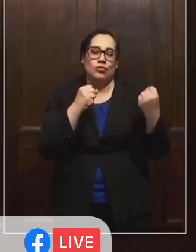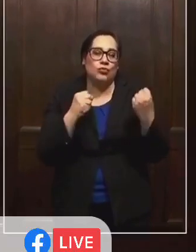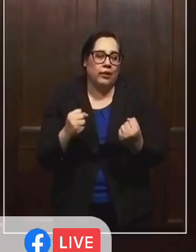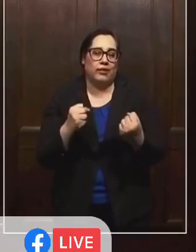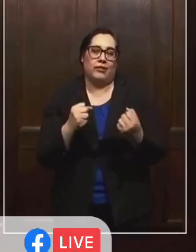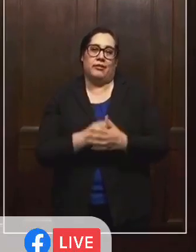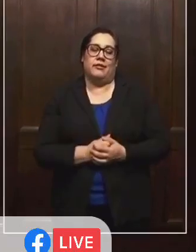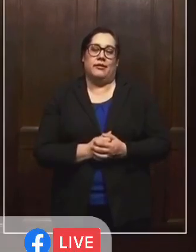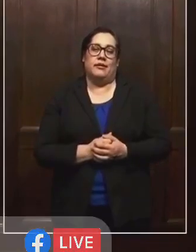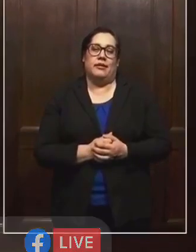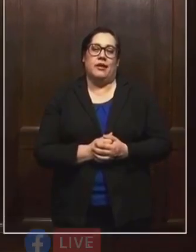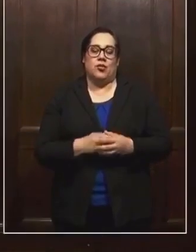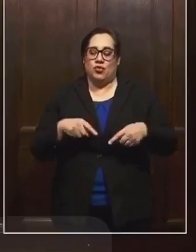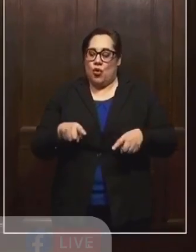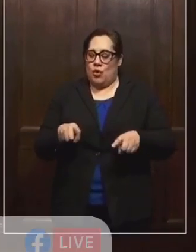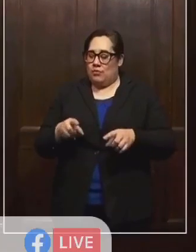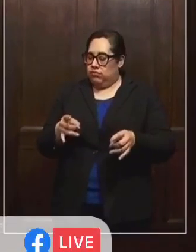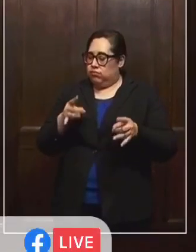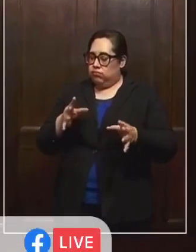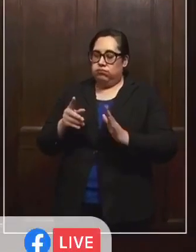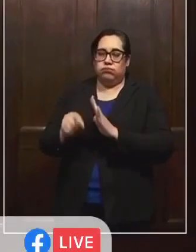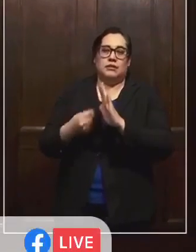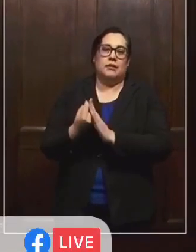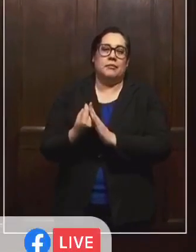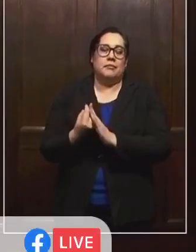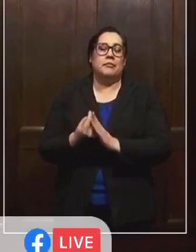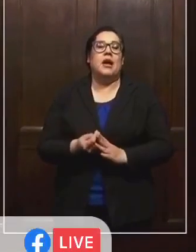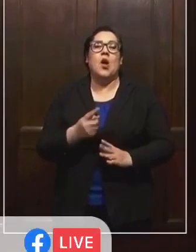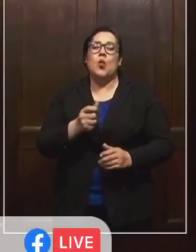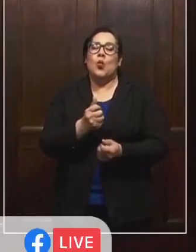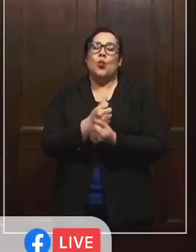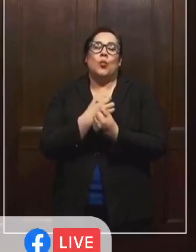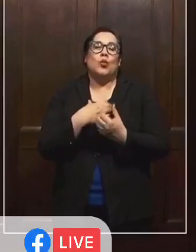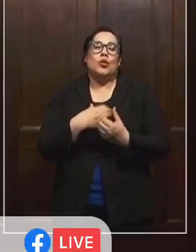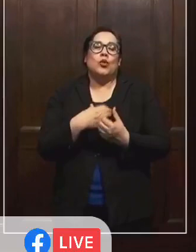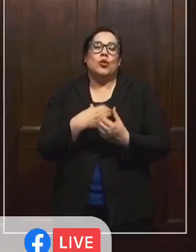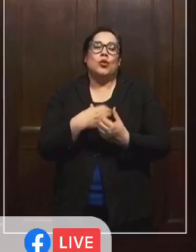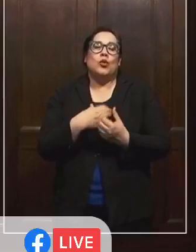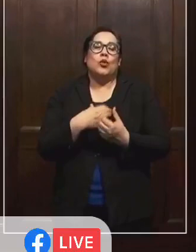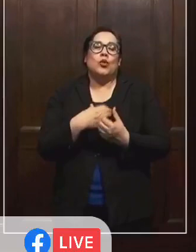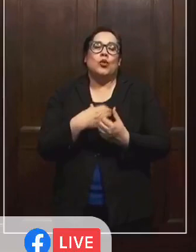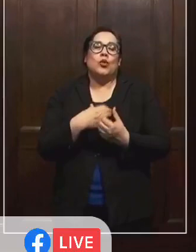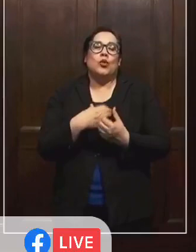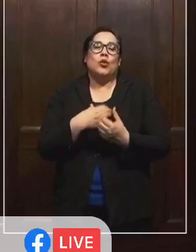este tiempo y con mucha fuerza y mucho amor.